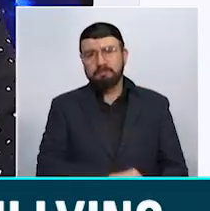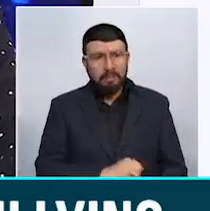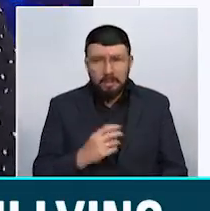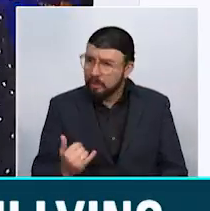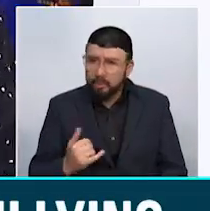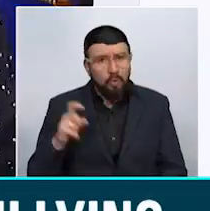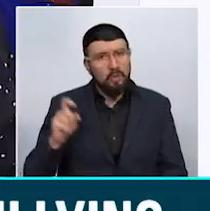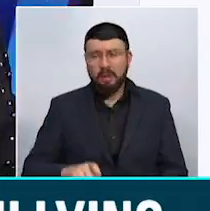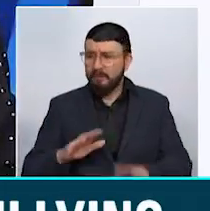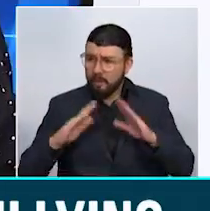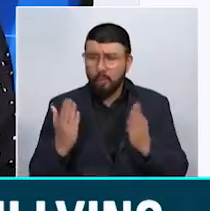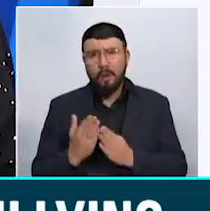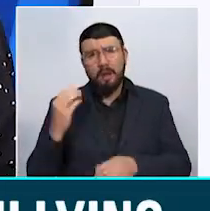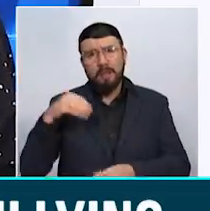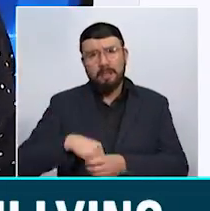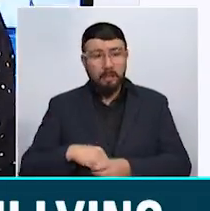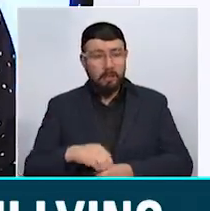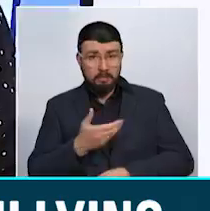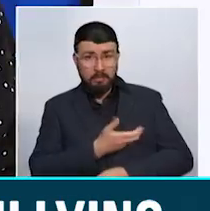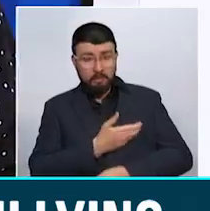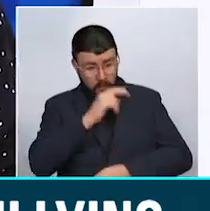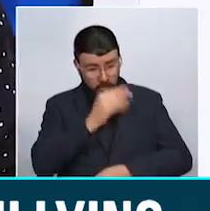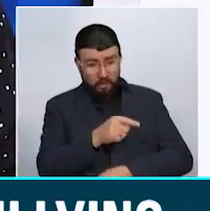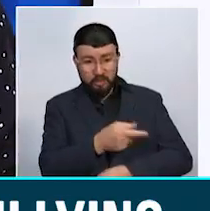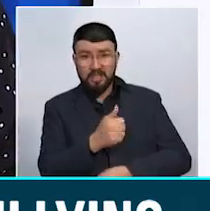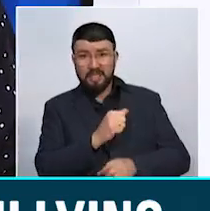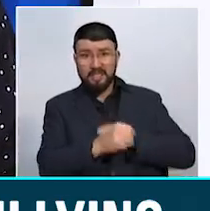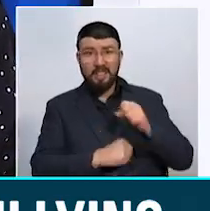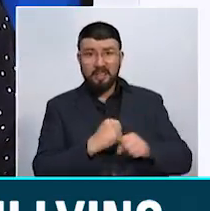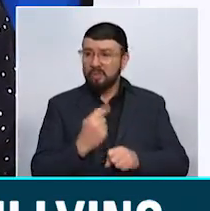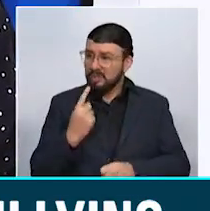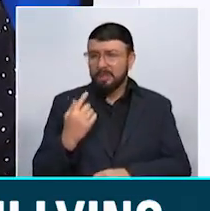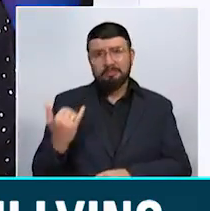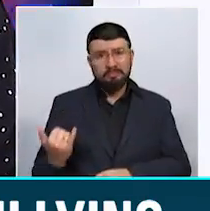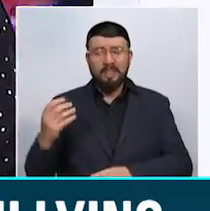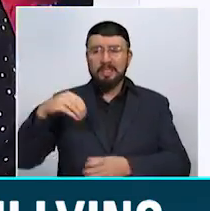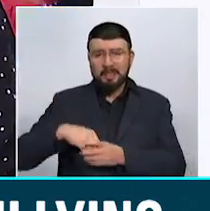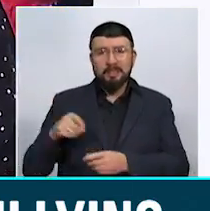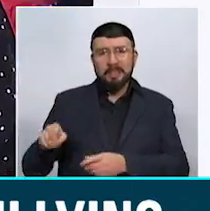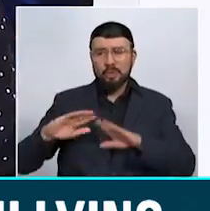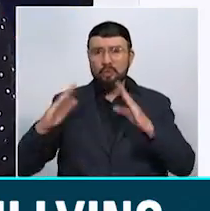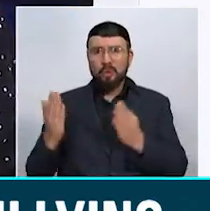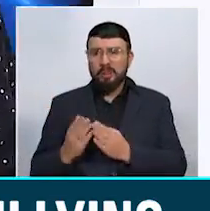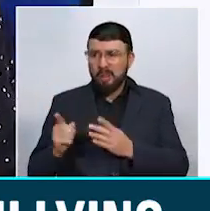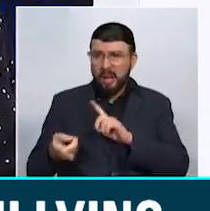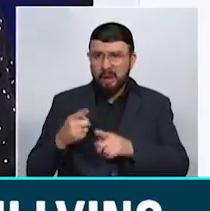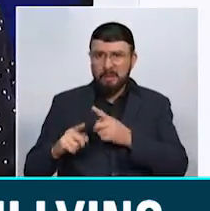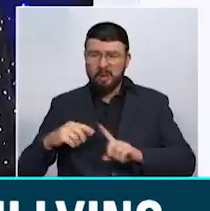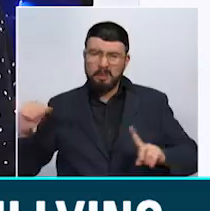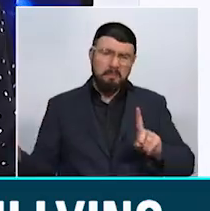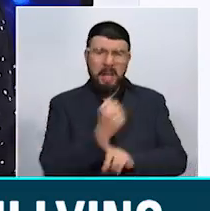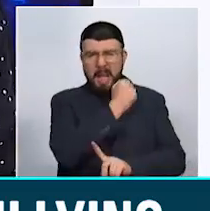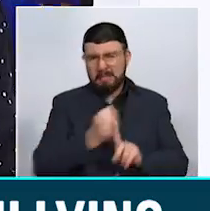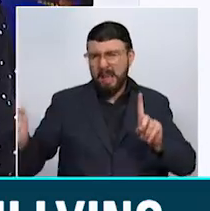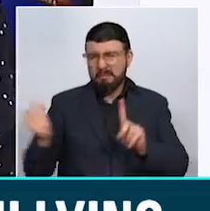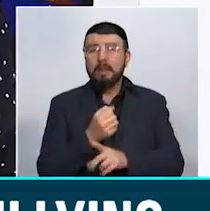deberían repetir. Y es que la madre de un menor de 10 años denunció que su hijo fue brutalmente golpeado por varios compañeros del